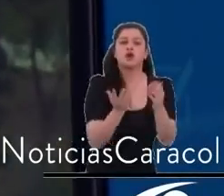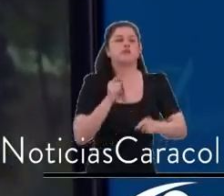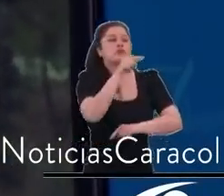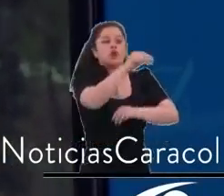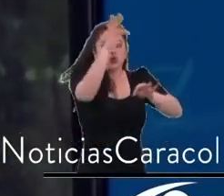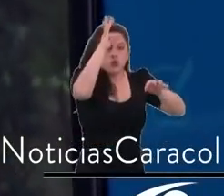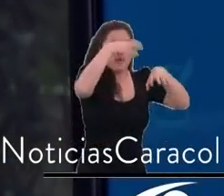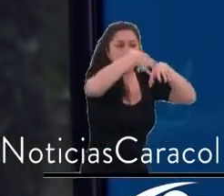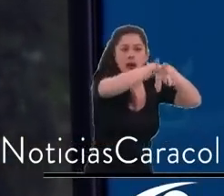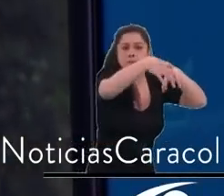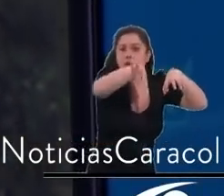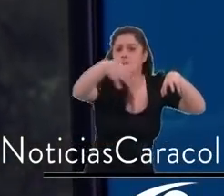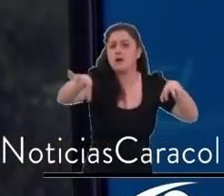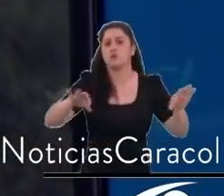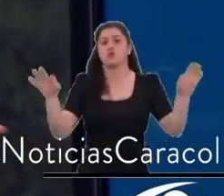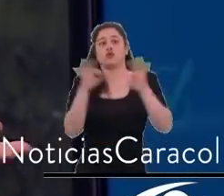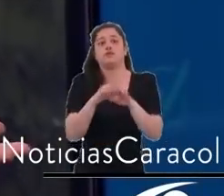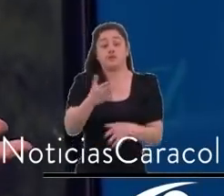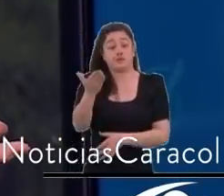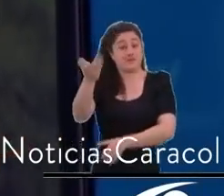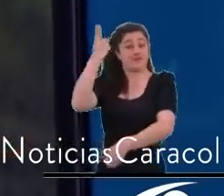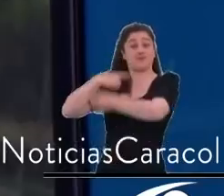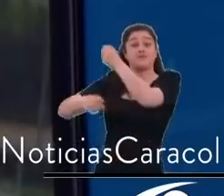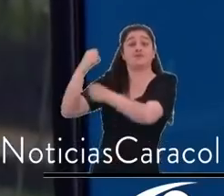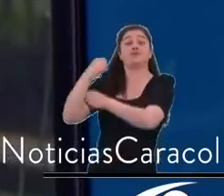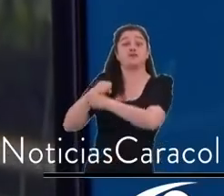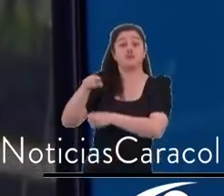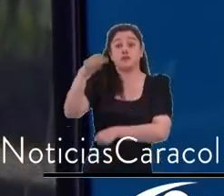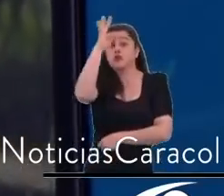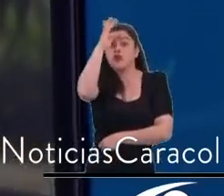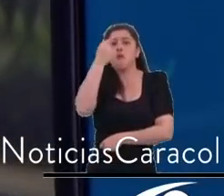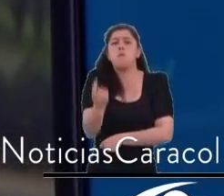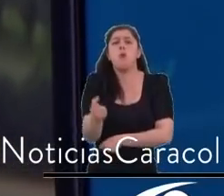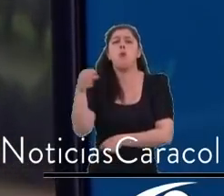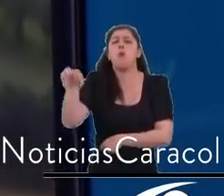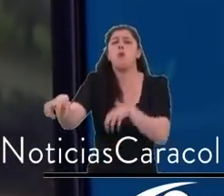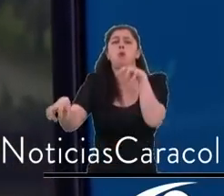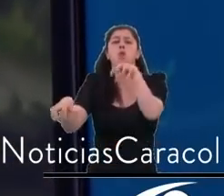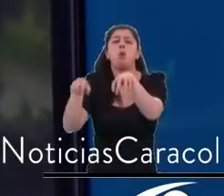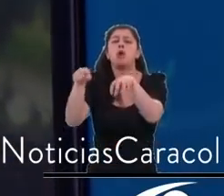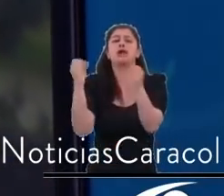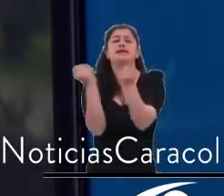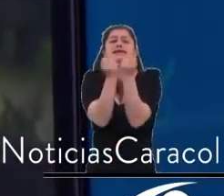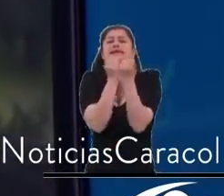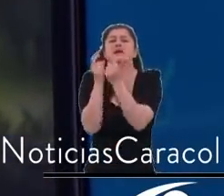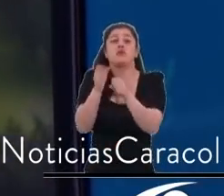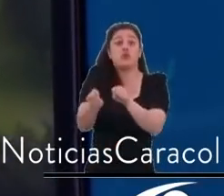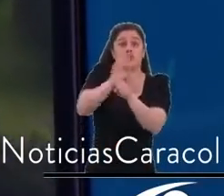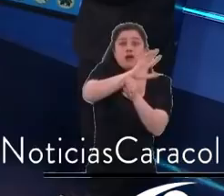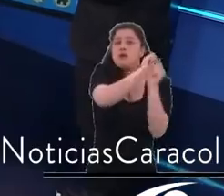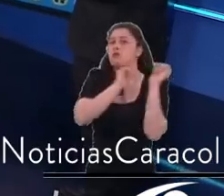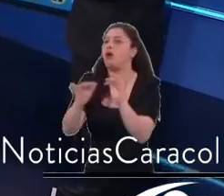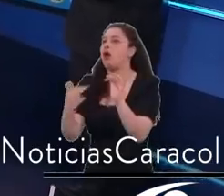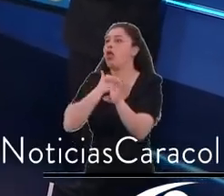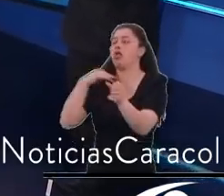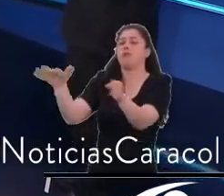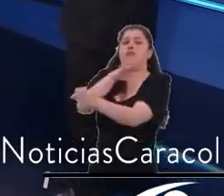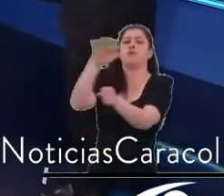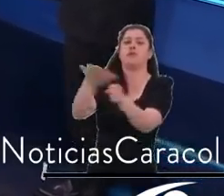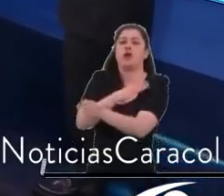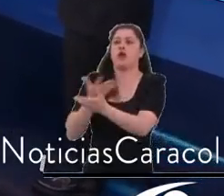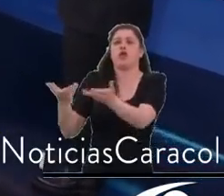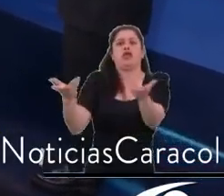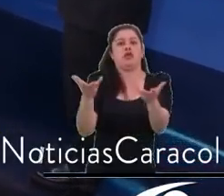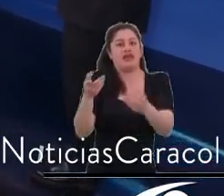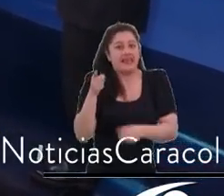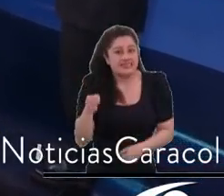a hacer en vez de discutir. Necesitamos transporte público, necesitamos más metro, más cables, más buses eléctricos, para no estar en tanto trancón y tener